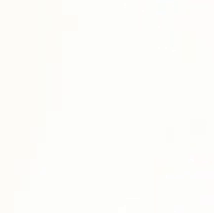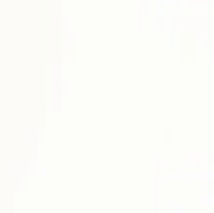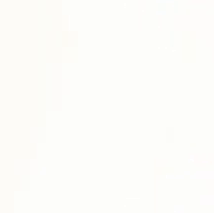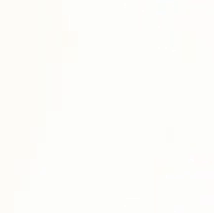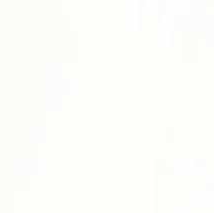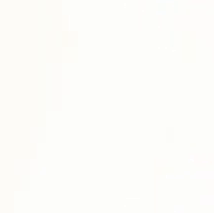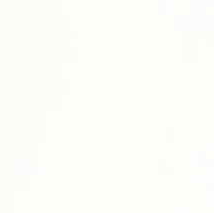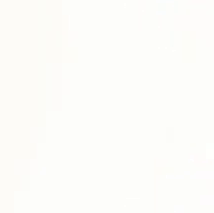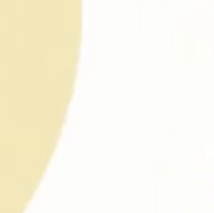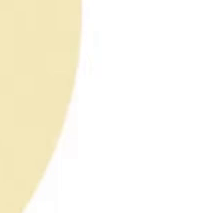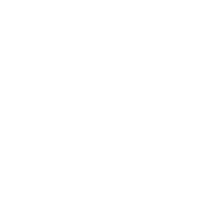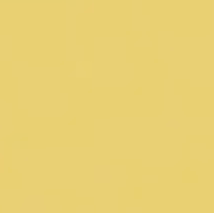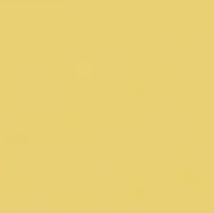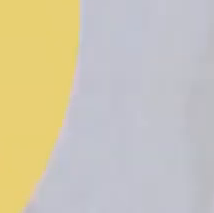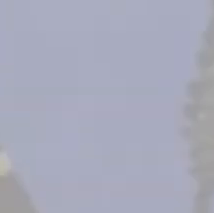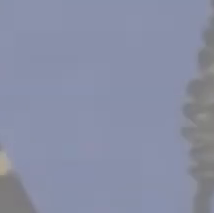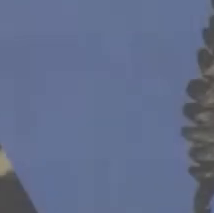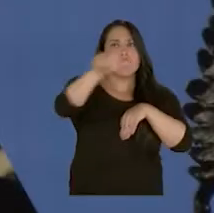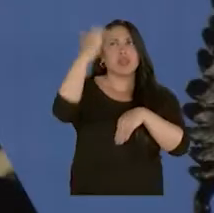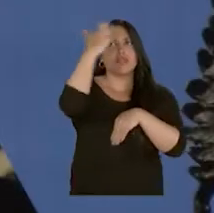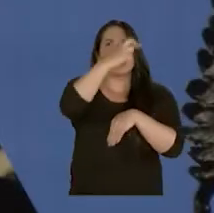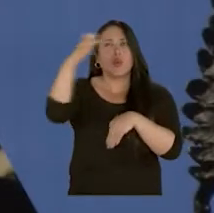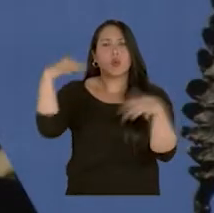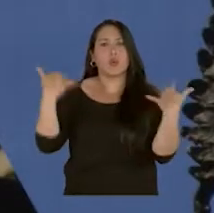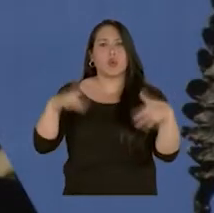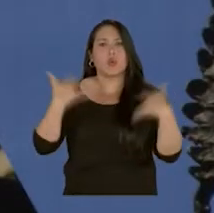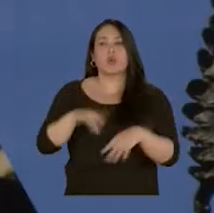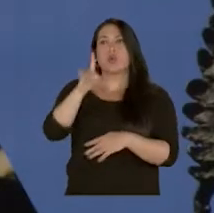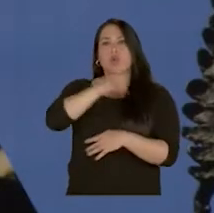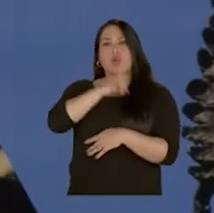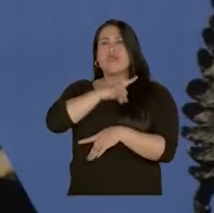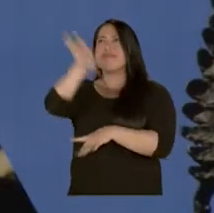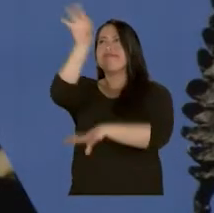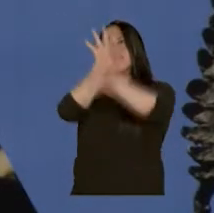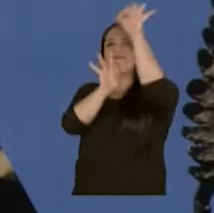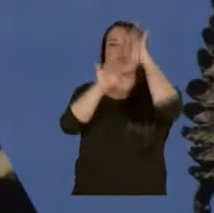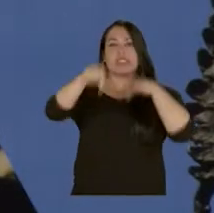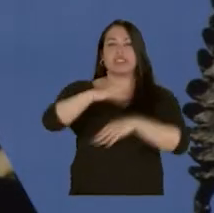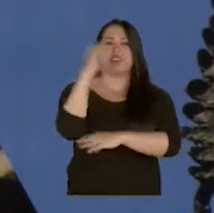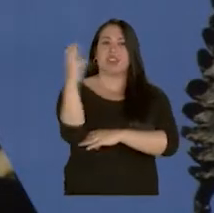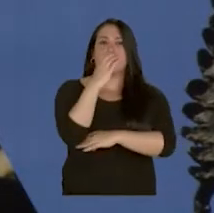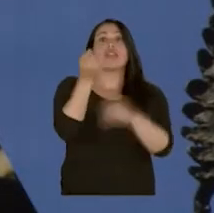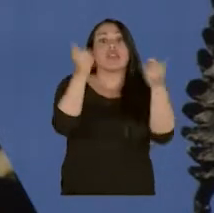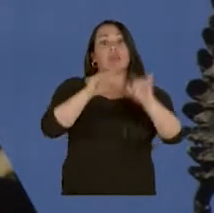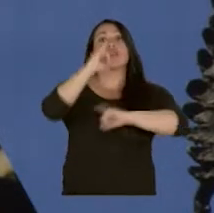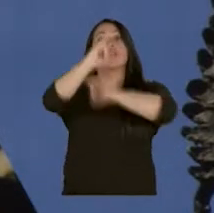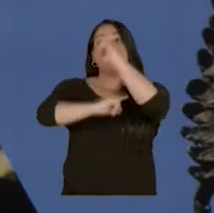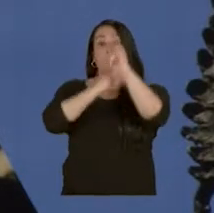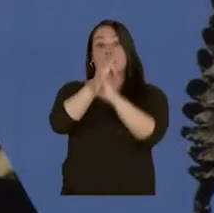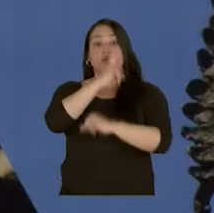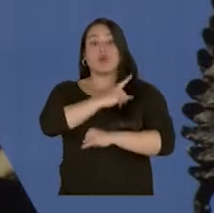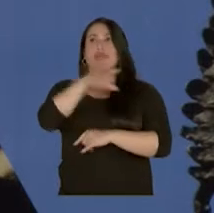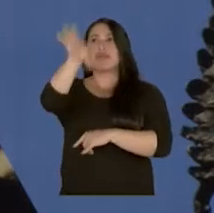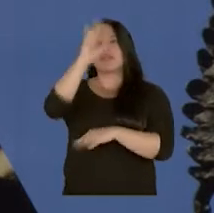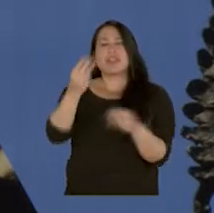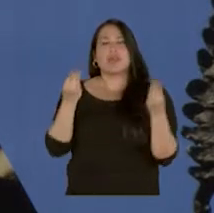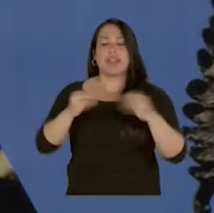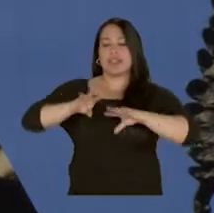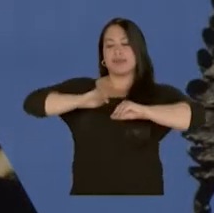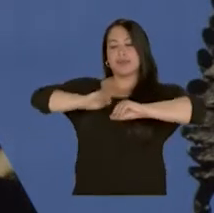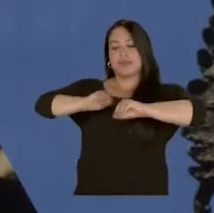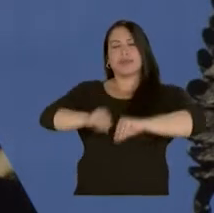Consiste en invitar catedráticos doctorados de las mejores universidades colombianas y algunos internacionales para que